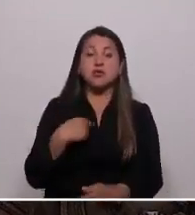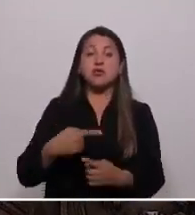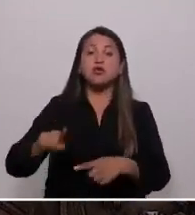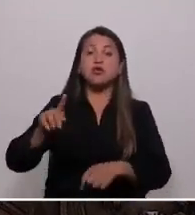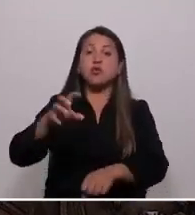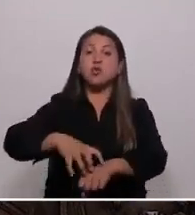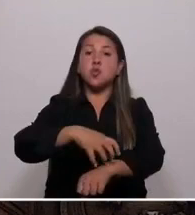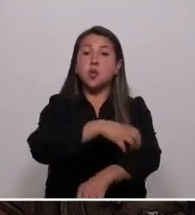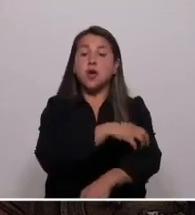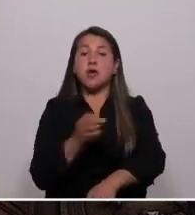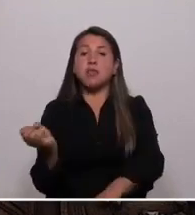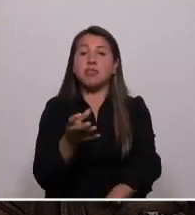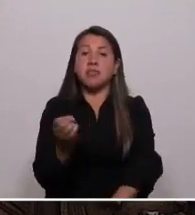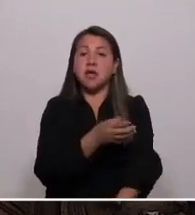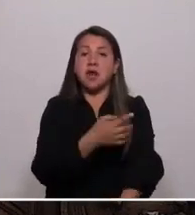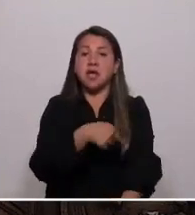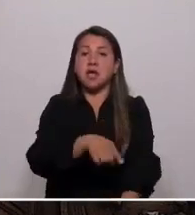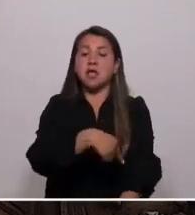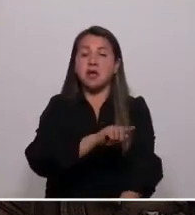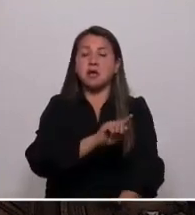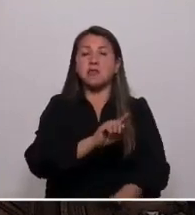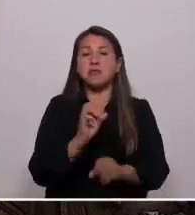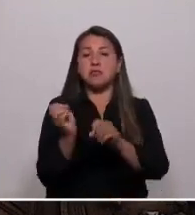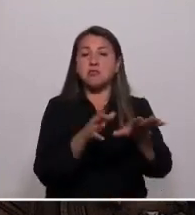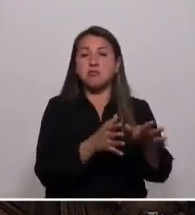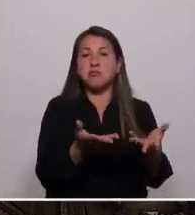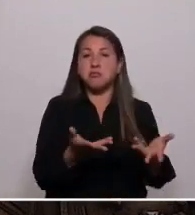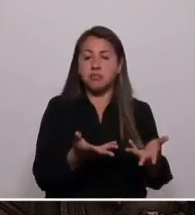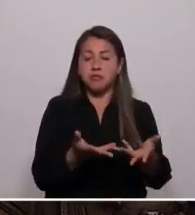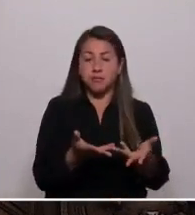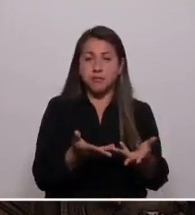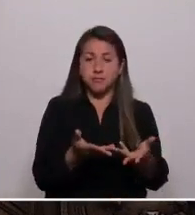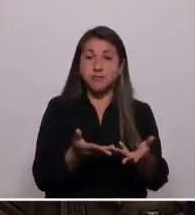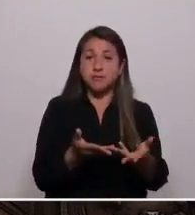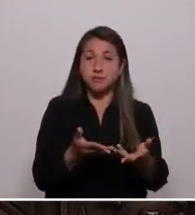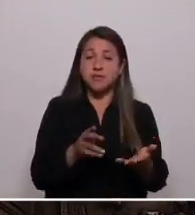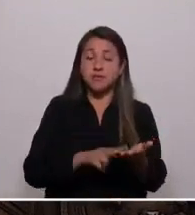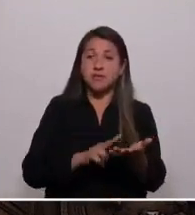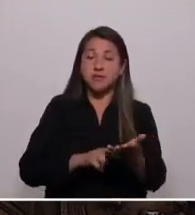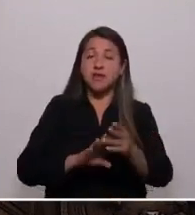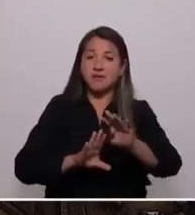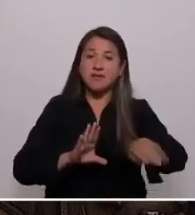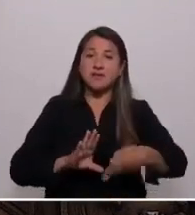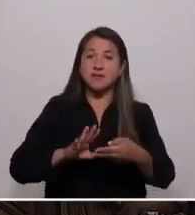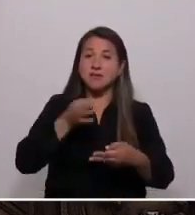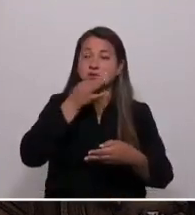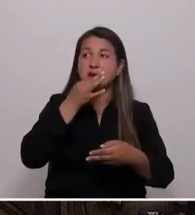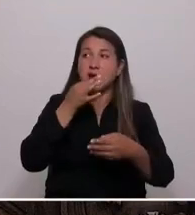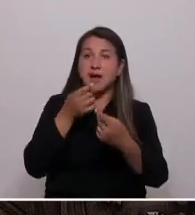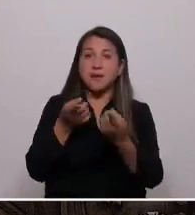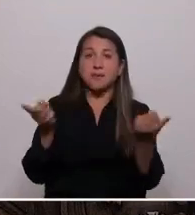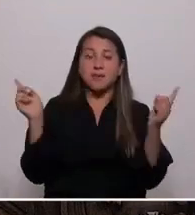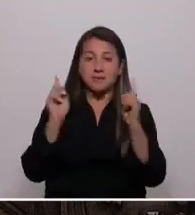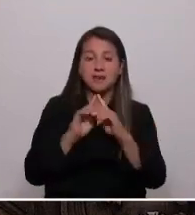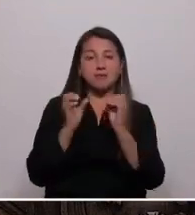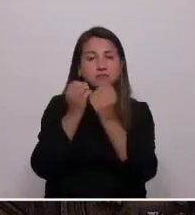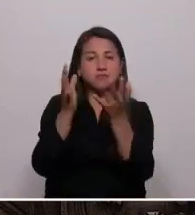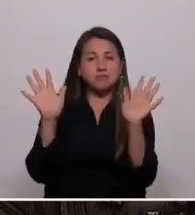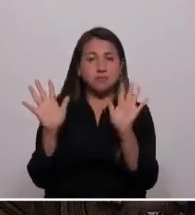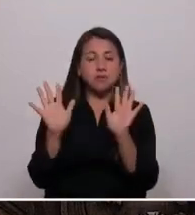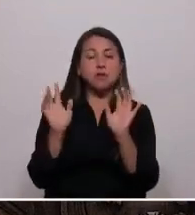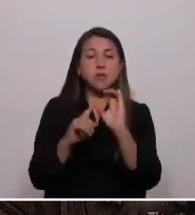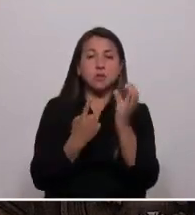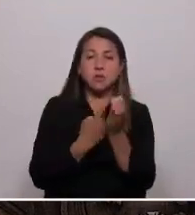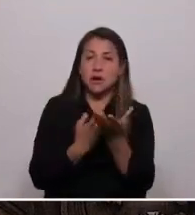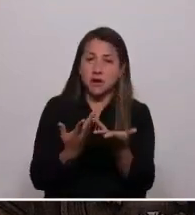la instalación de proyectos que dejan, usualmente, un gran pasivo ambiental y cultural. Esto resulta